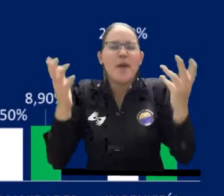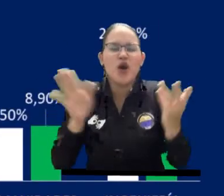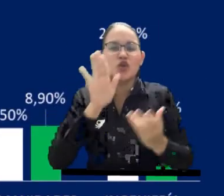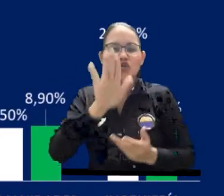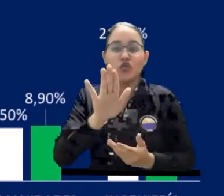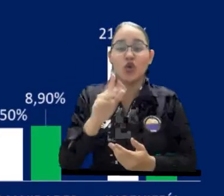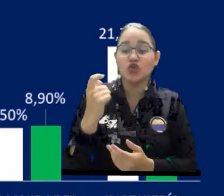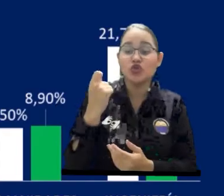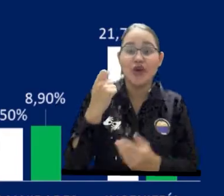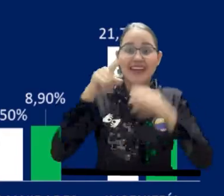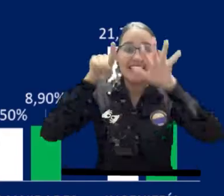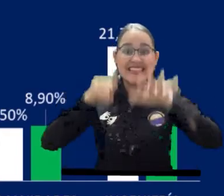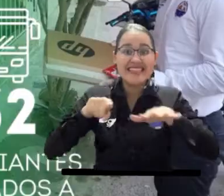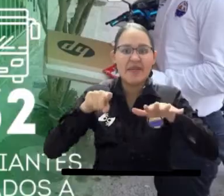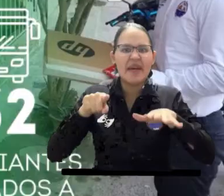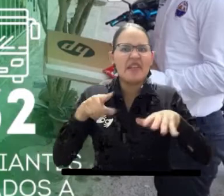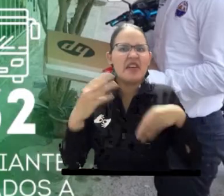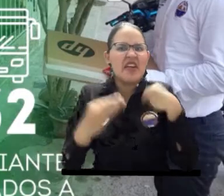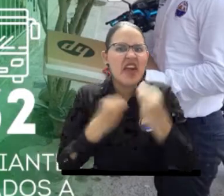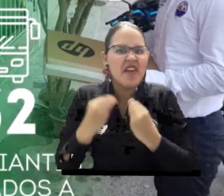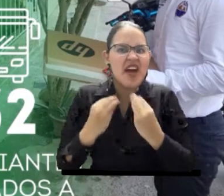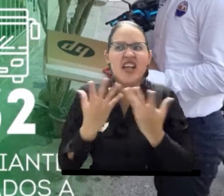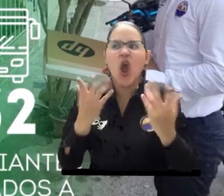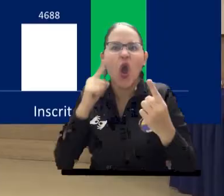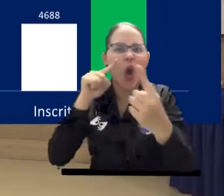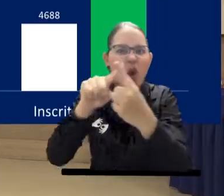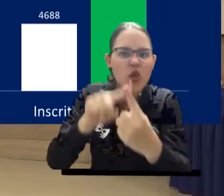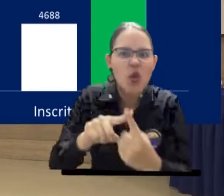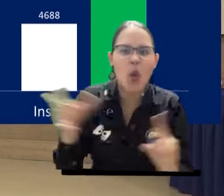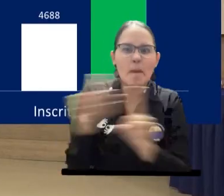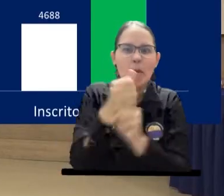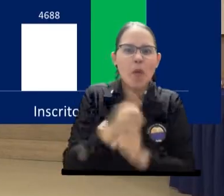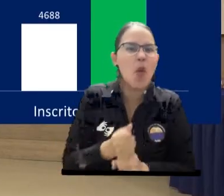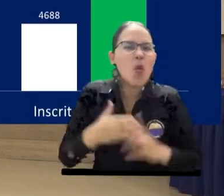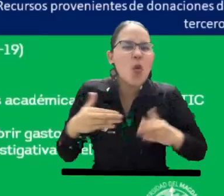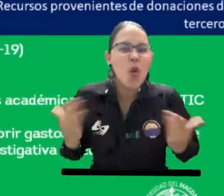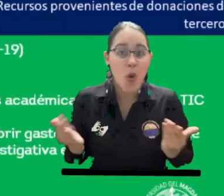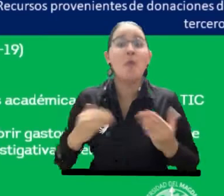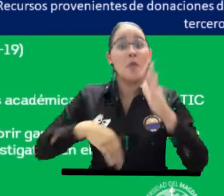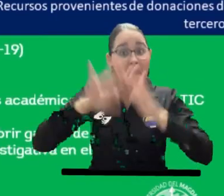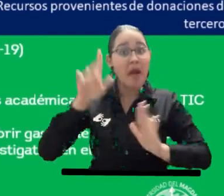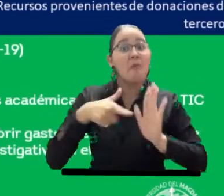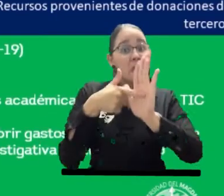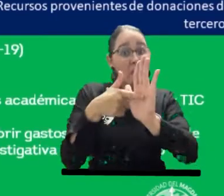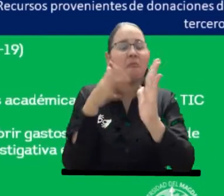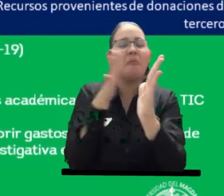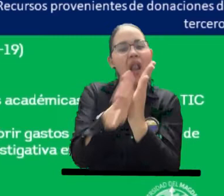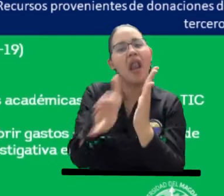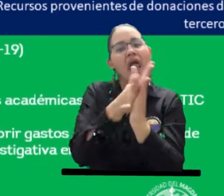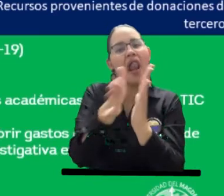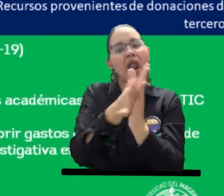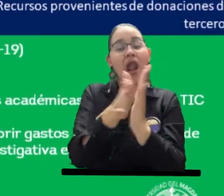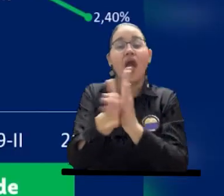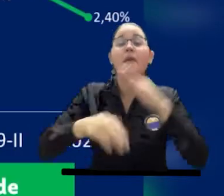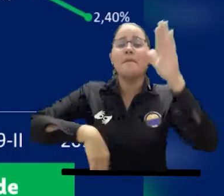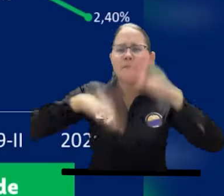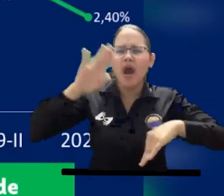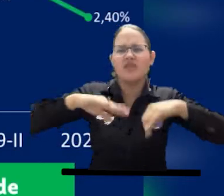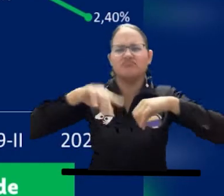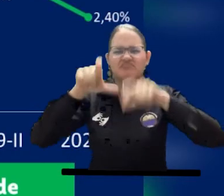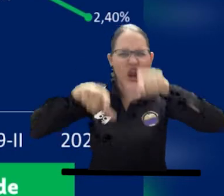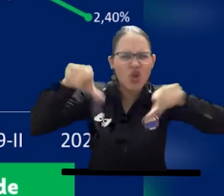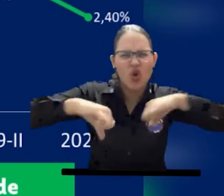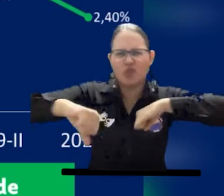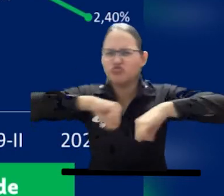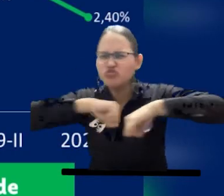compartir detalles sobre los logros y avances alcanzados en el primer semestre del año y la resaltable forma como a partir de las disposiciones